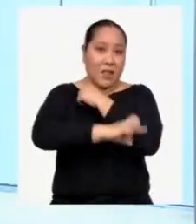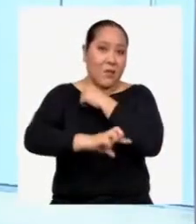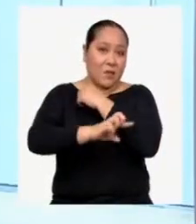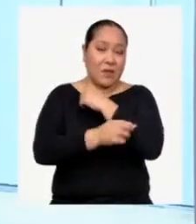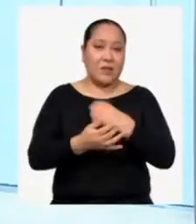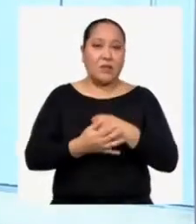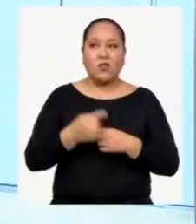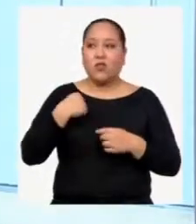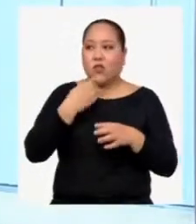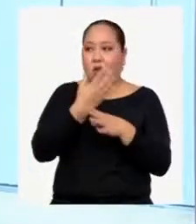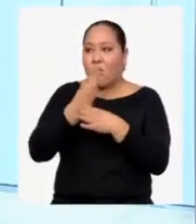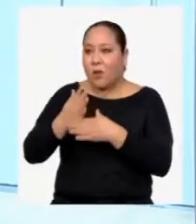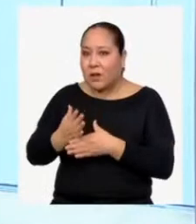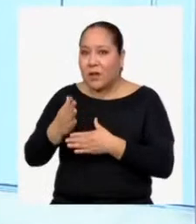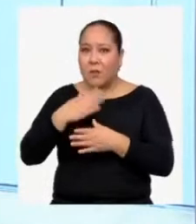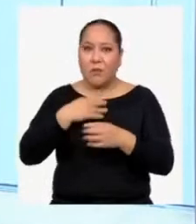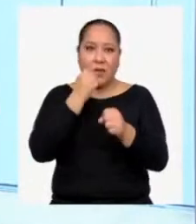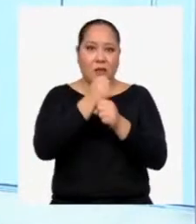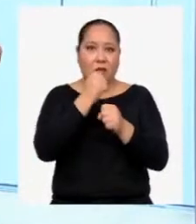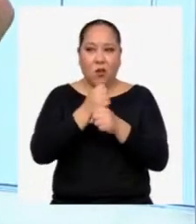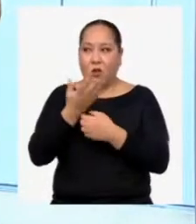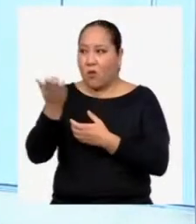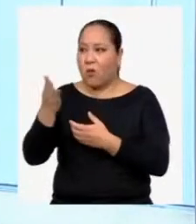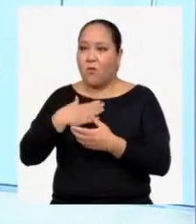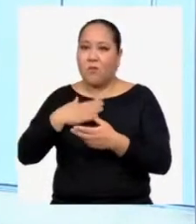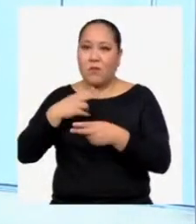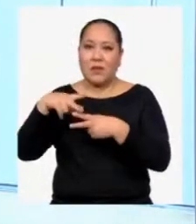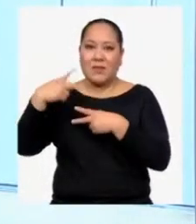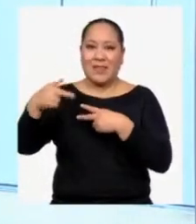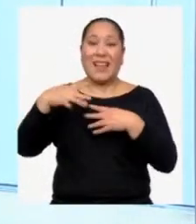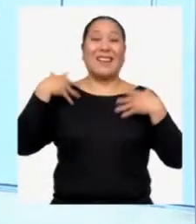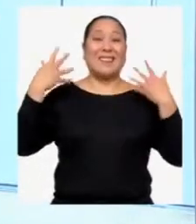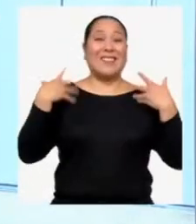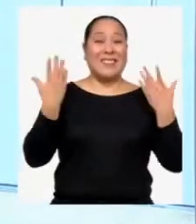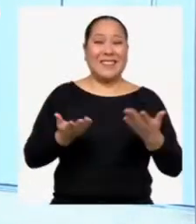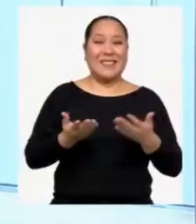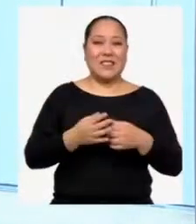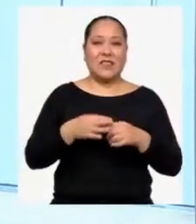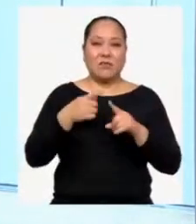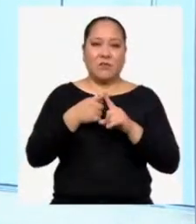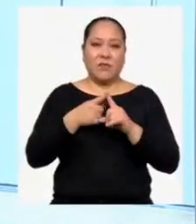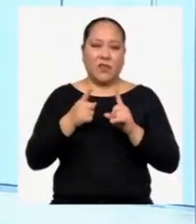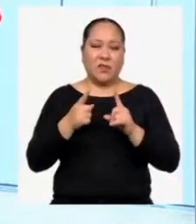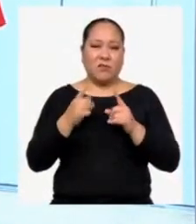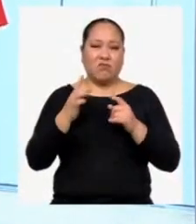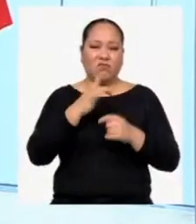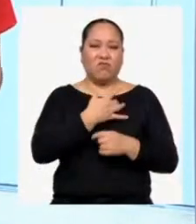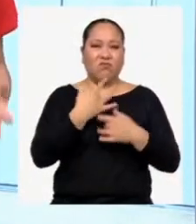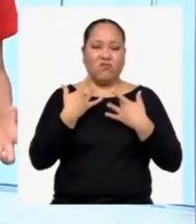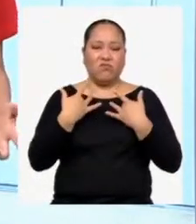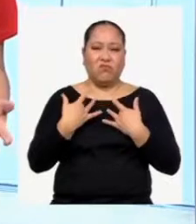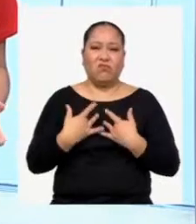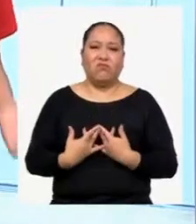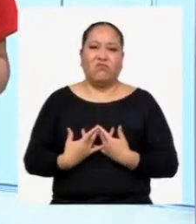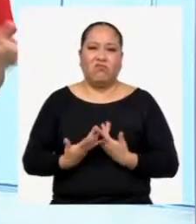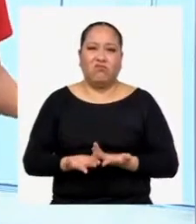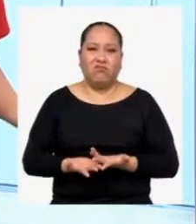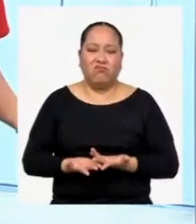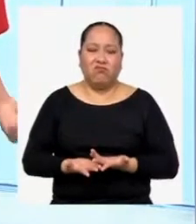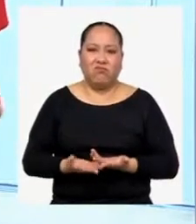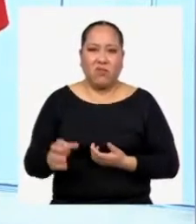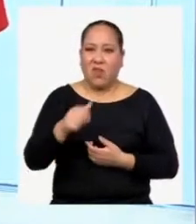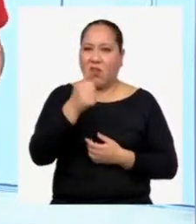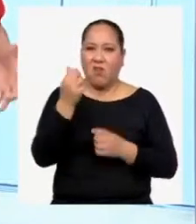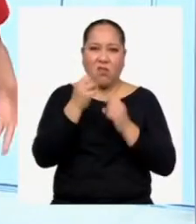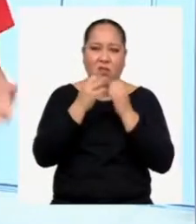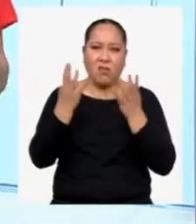compartiré mi trabajo con mis vecinos. Eso es lo que me tiene contento. Pero lo que me pone un poco triste es que el otro